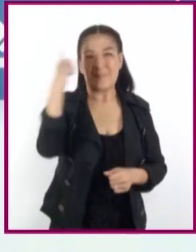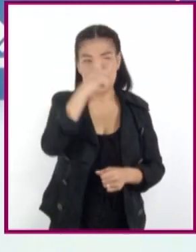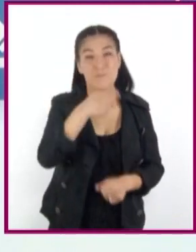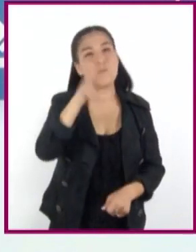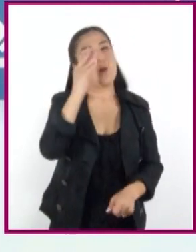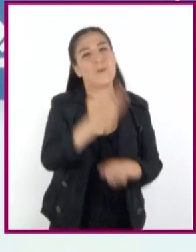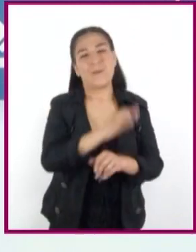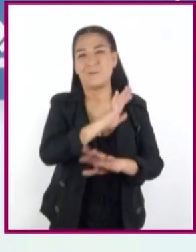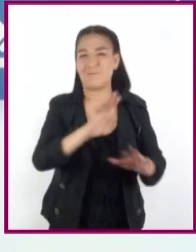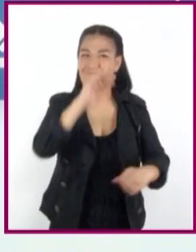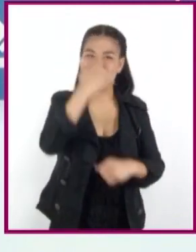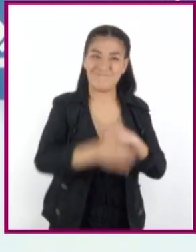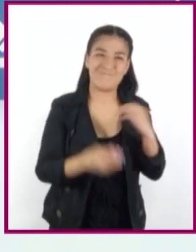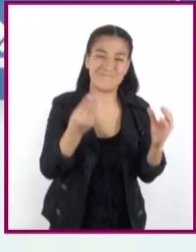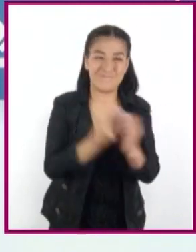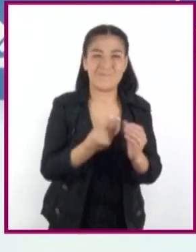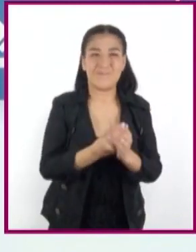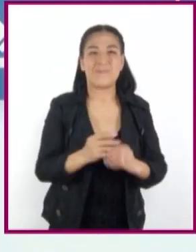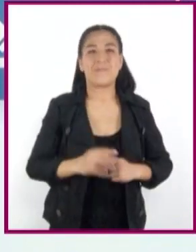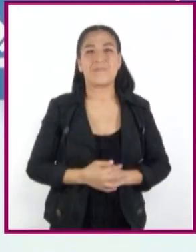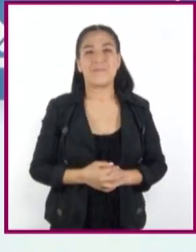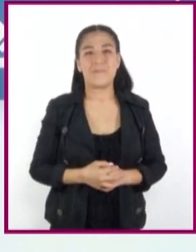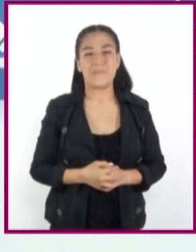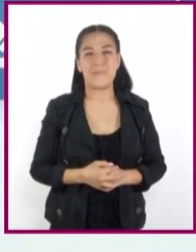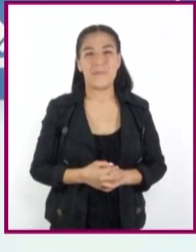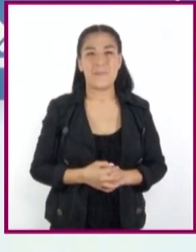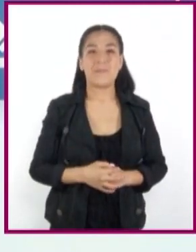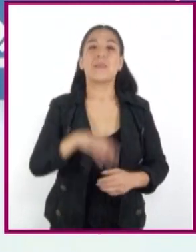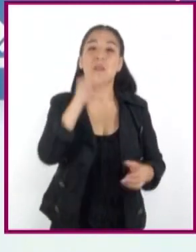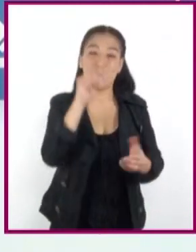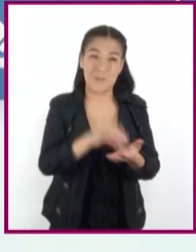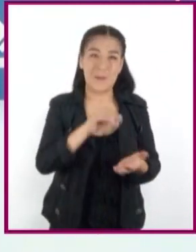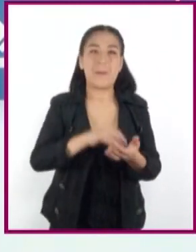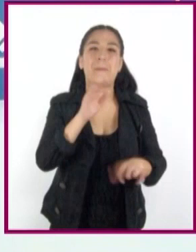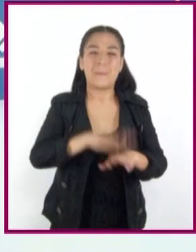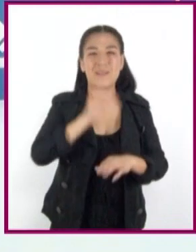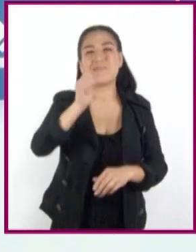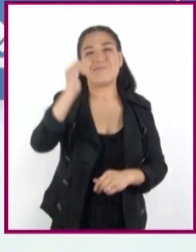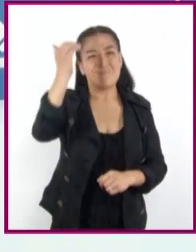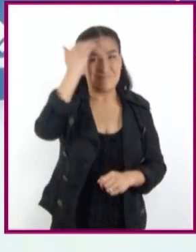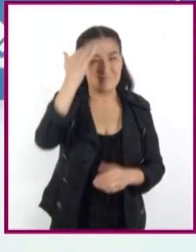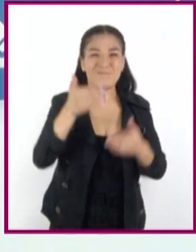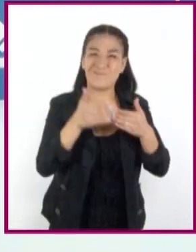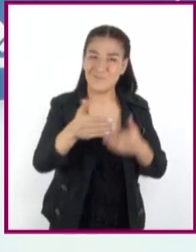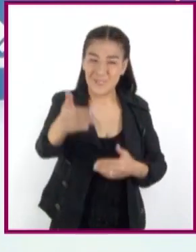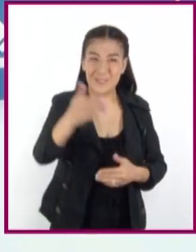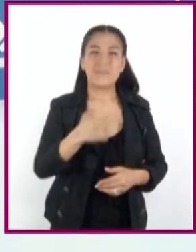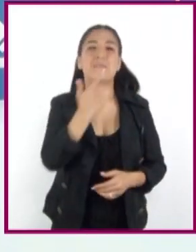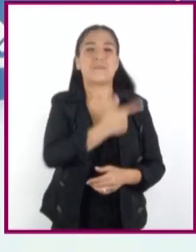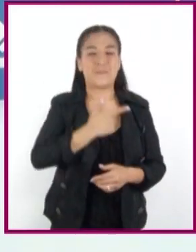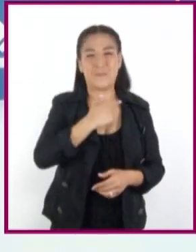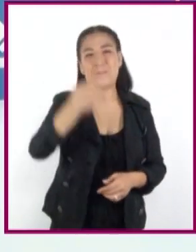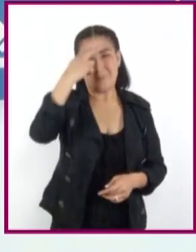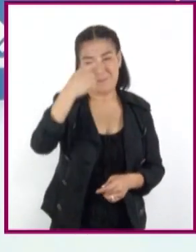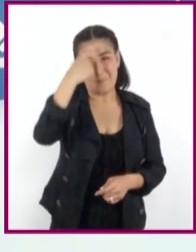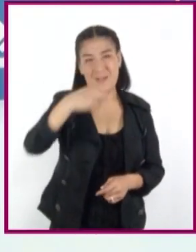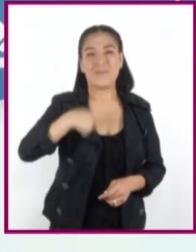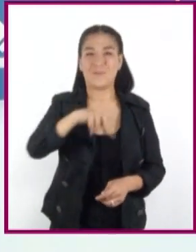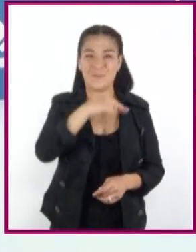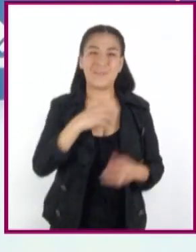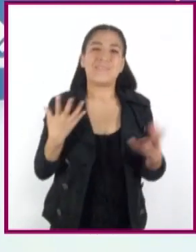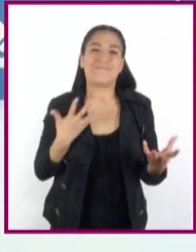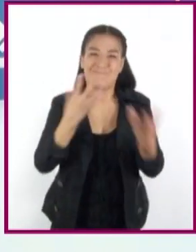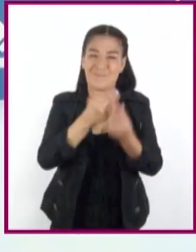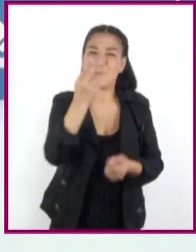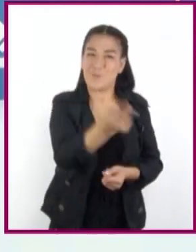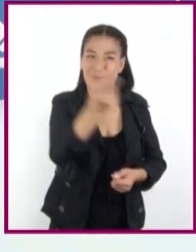llegado al final de esta sesión. Aún tenemos mucho por conocer. Ha sido muy grato para nosotros estar con